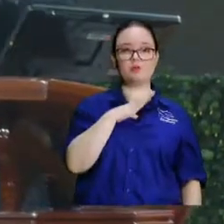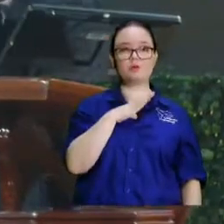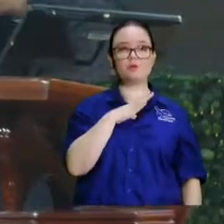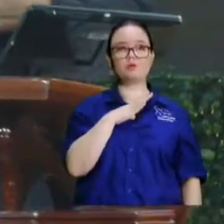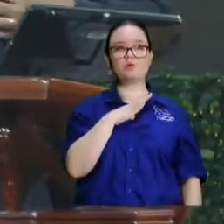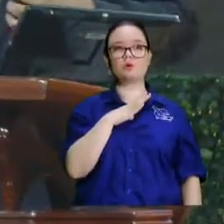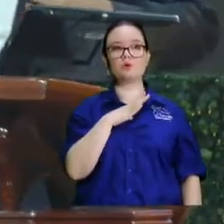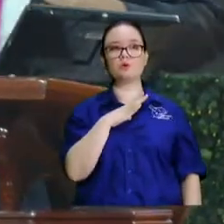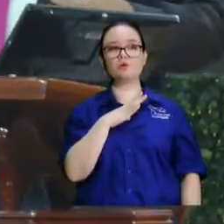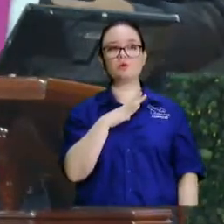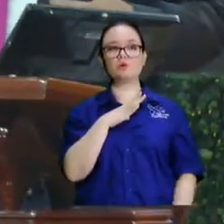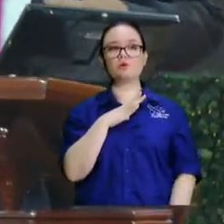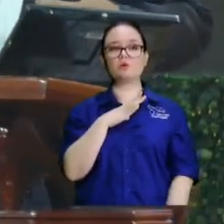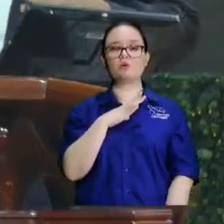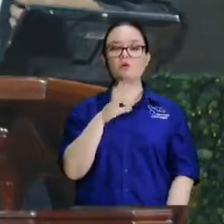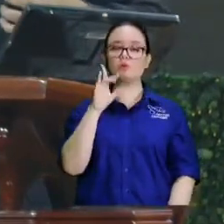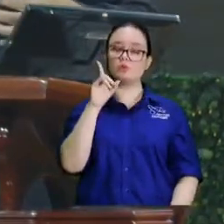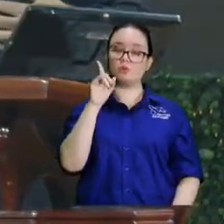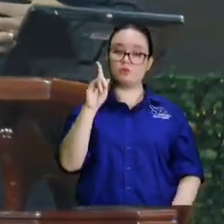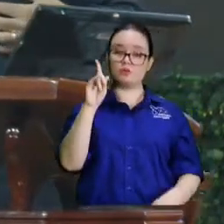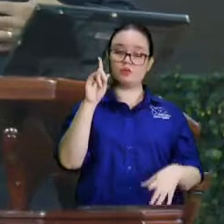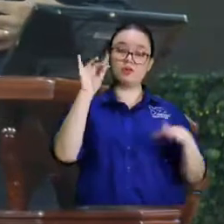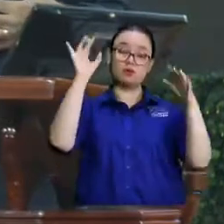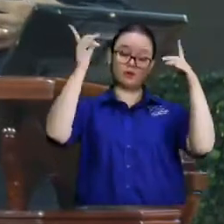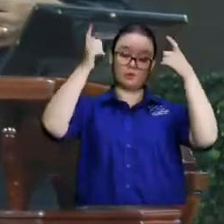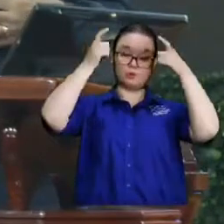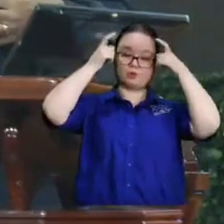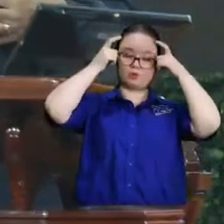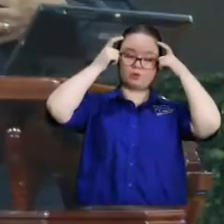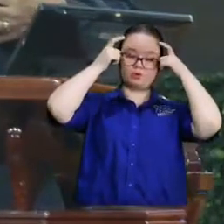y mi corona sois vosotros dijo el apóstol Pablo